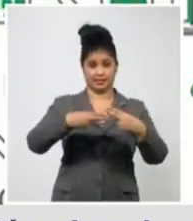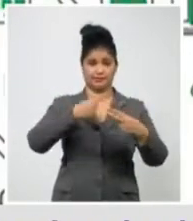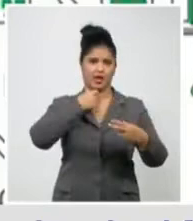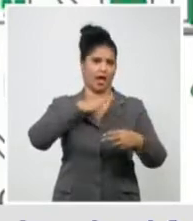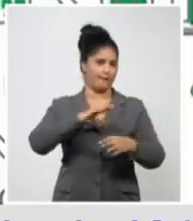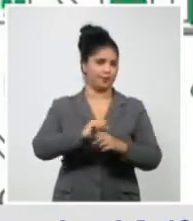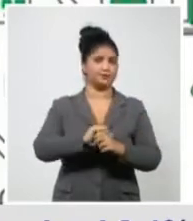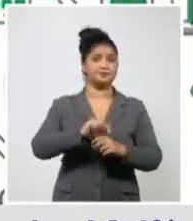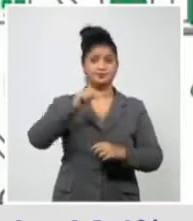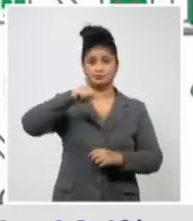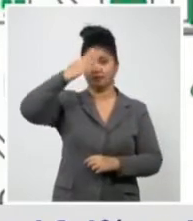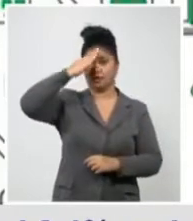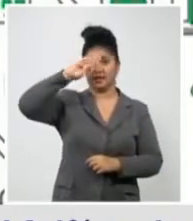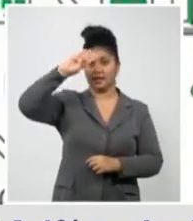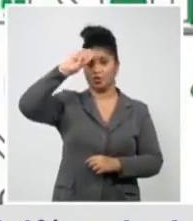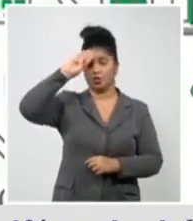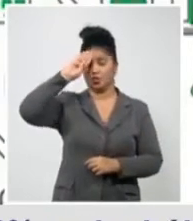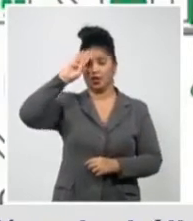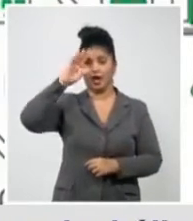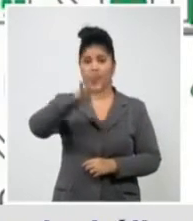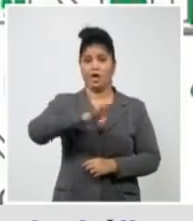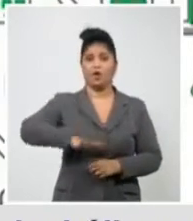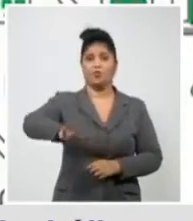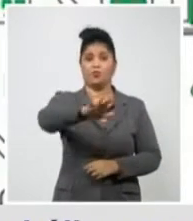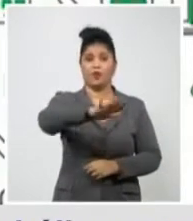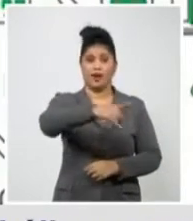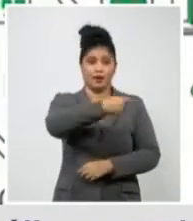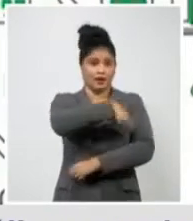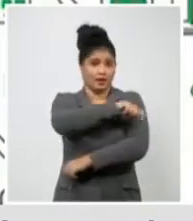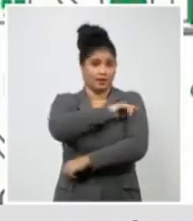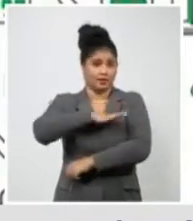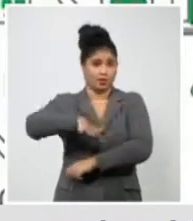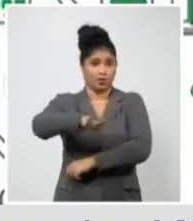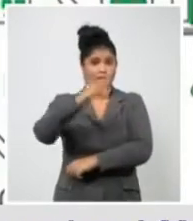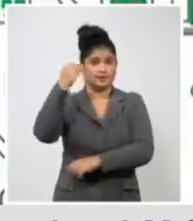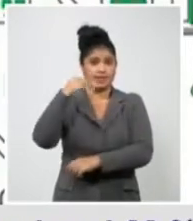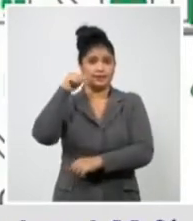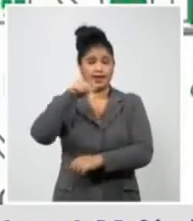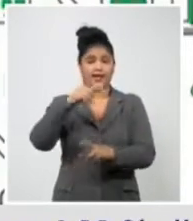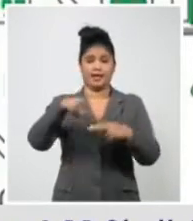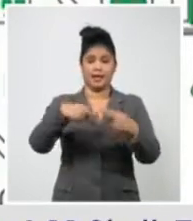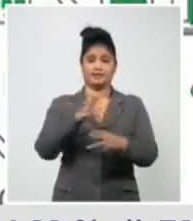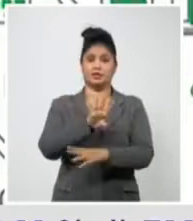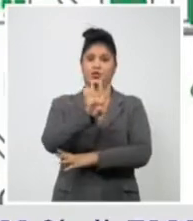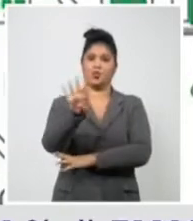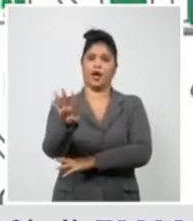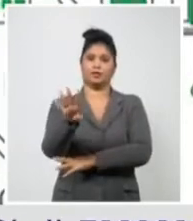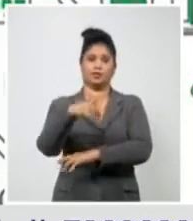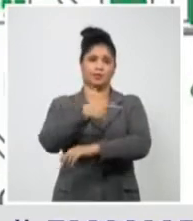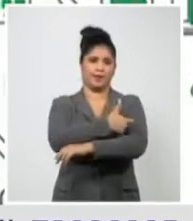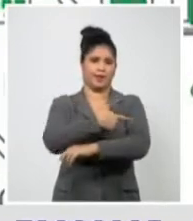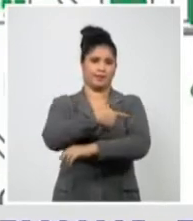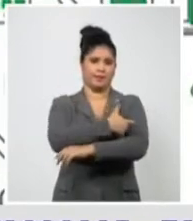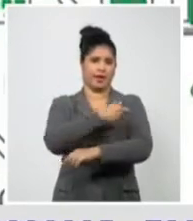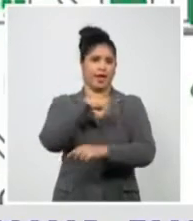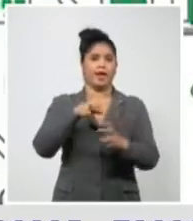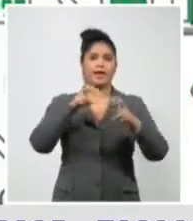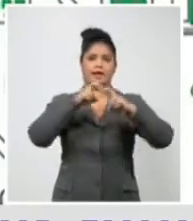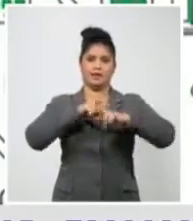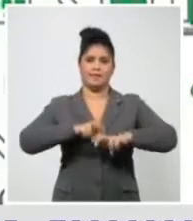población sabe que Cuba está desarrollando cuatro candidatos vacunales, dos en el Instituto Finlay de Vacunas, dos en el CIGB,